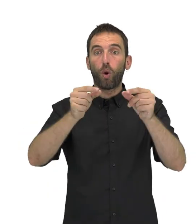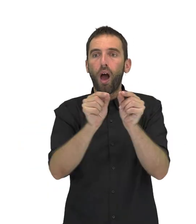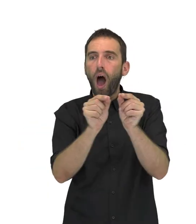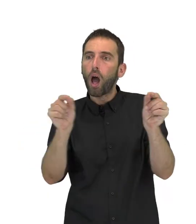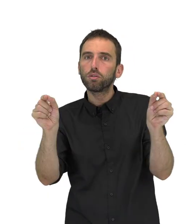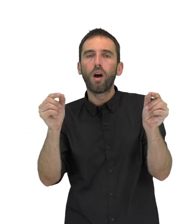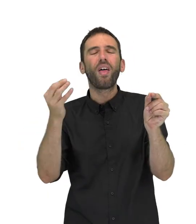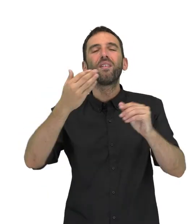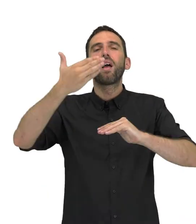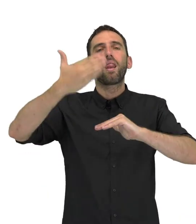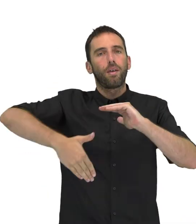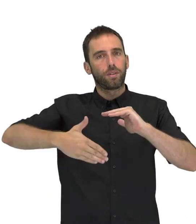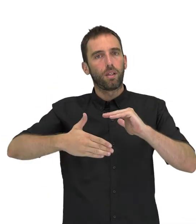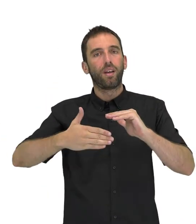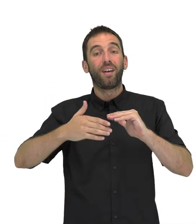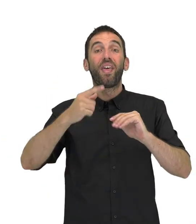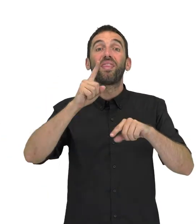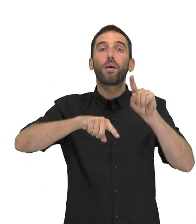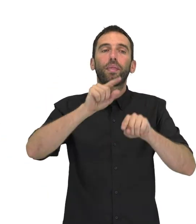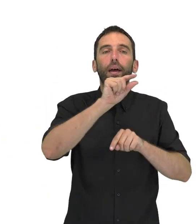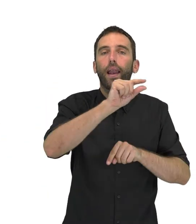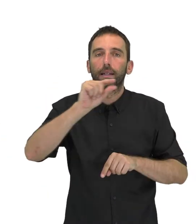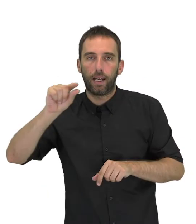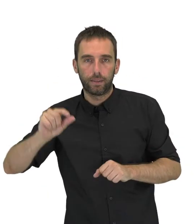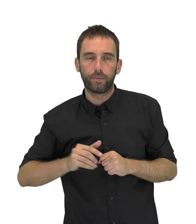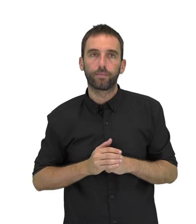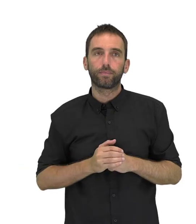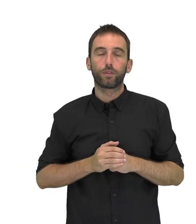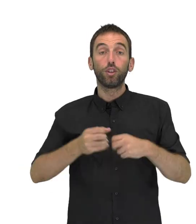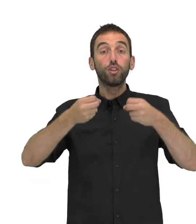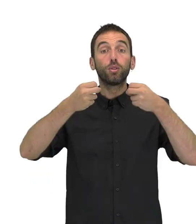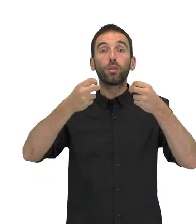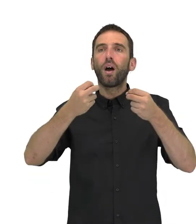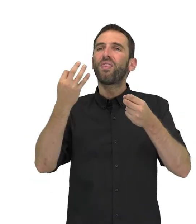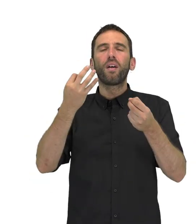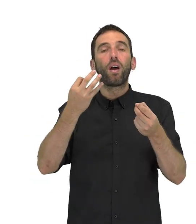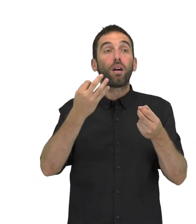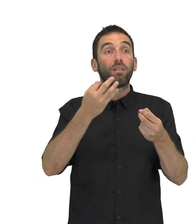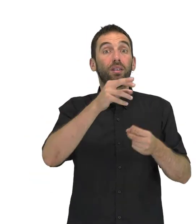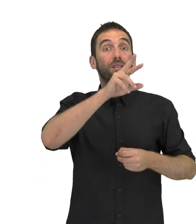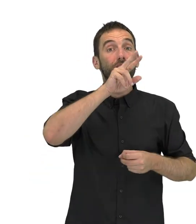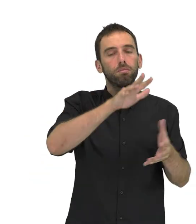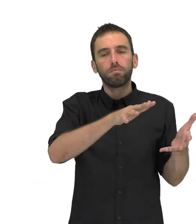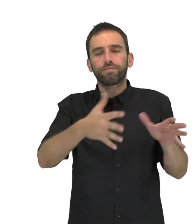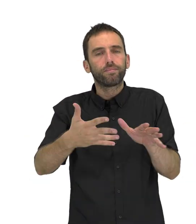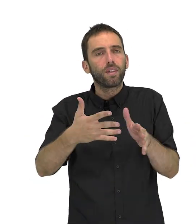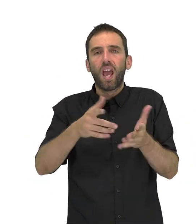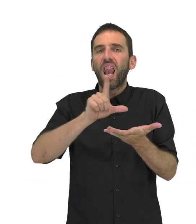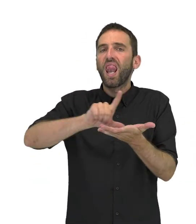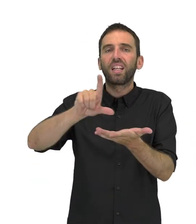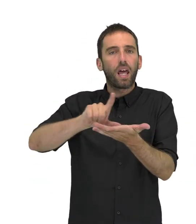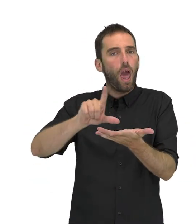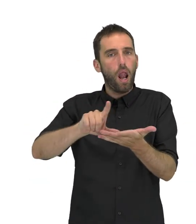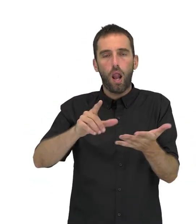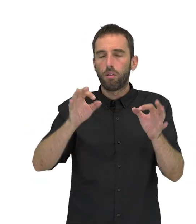cada subtítulo, medido en número de caracteres. Los subtítulos deben ser literales y estar bien sincronizados con el